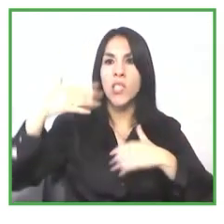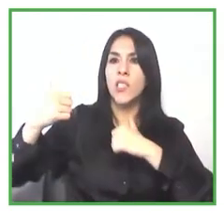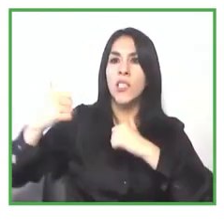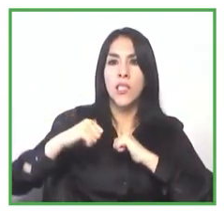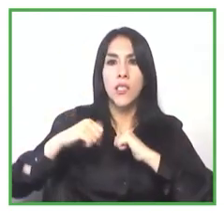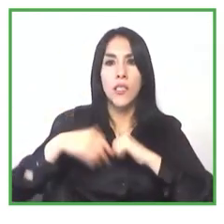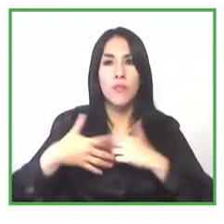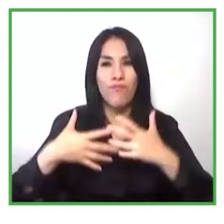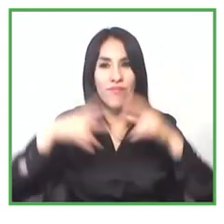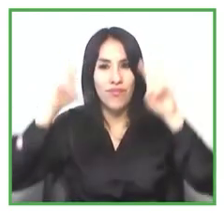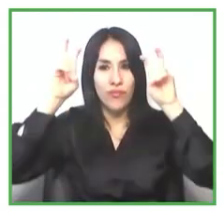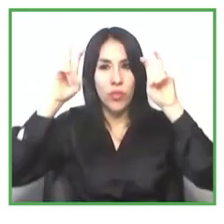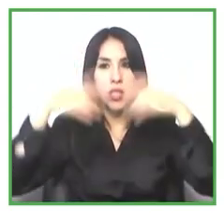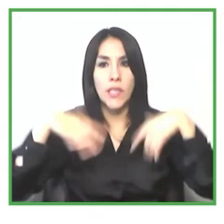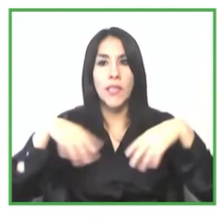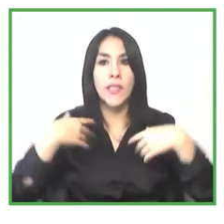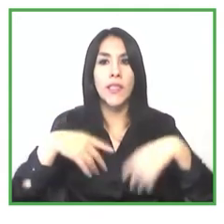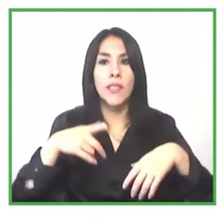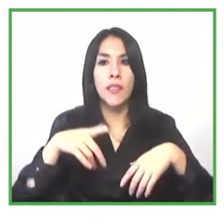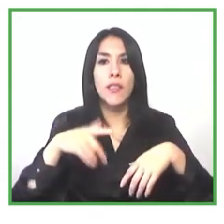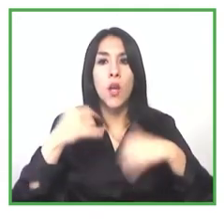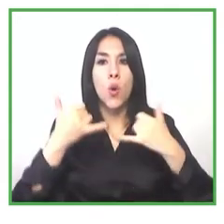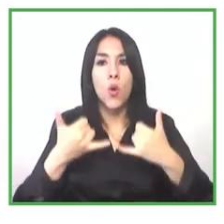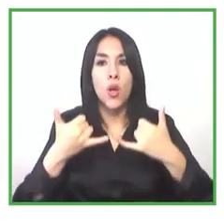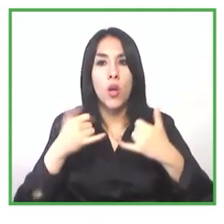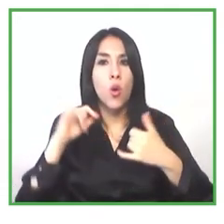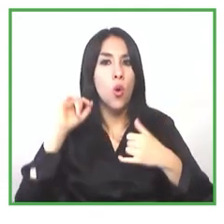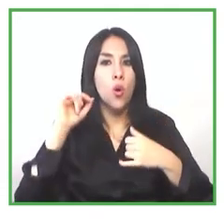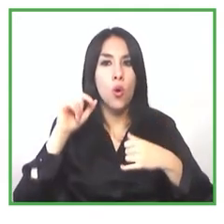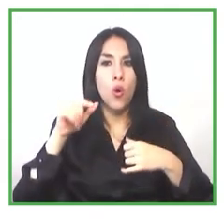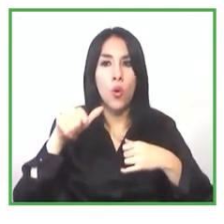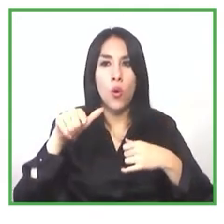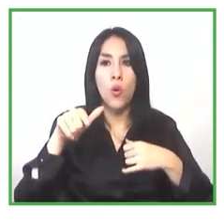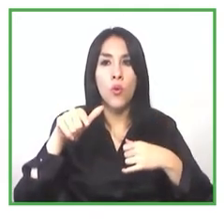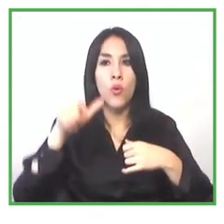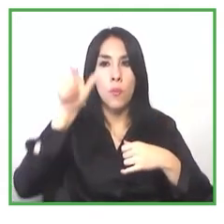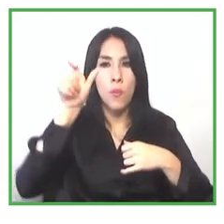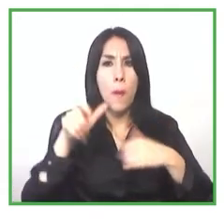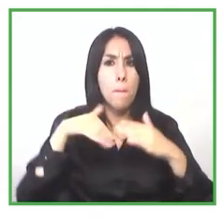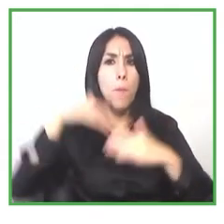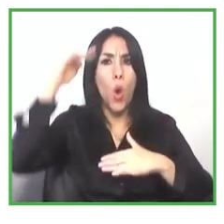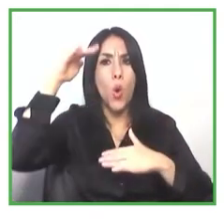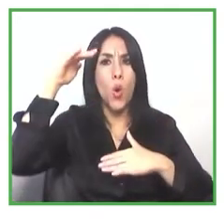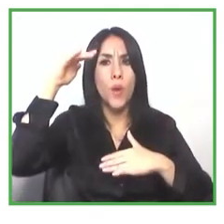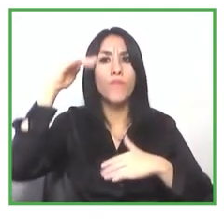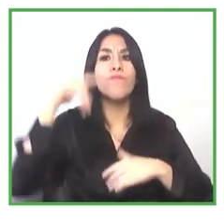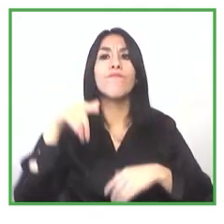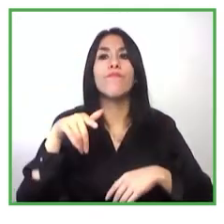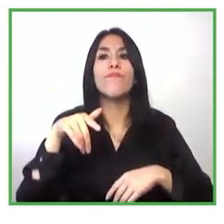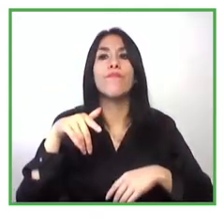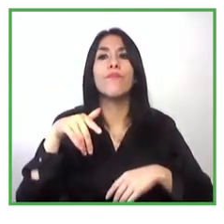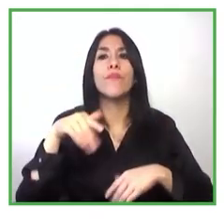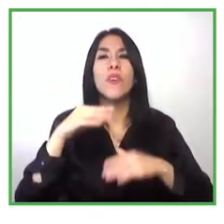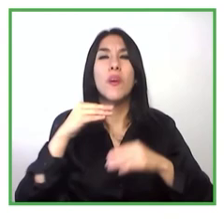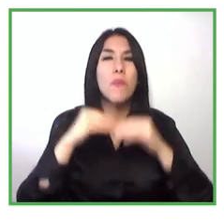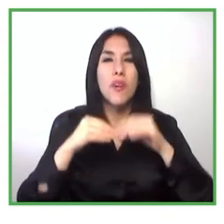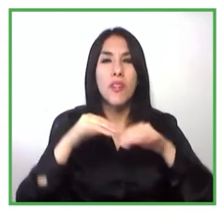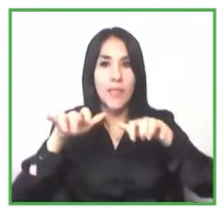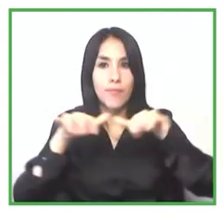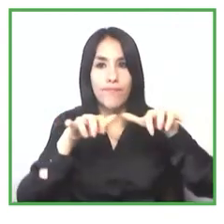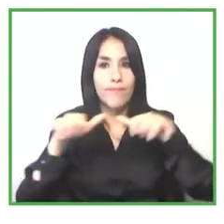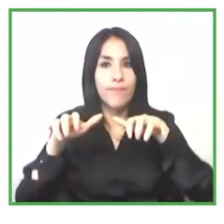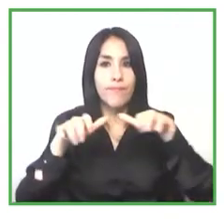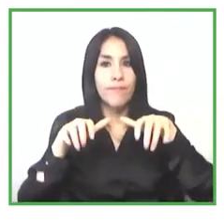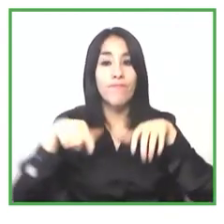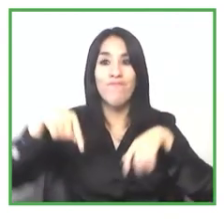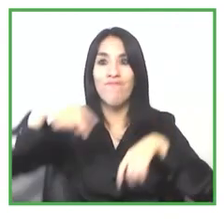nuestros beneficiarios nuestras beneficiarias tienen problemas de accesibilidad y digitalización y para nosotros transformar todos nuestros